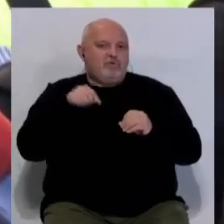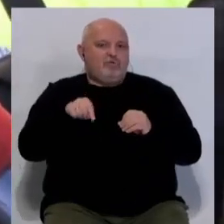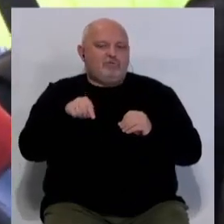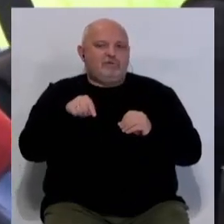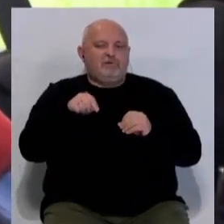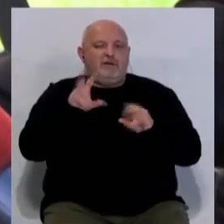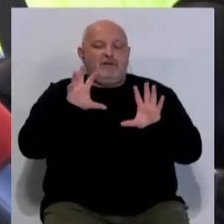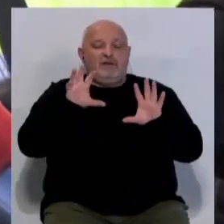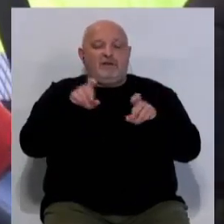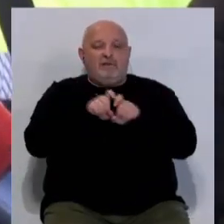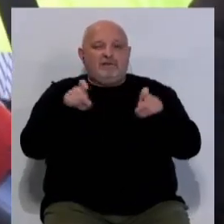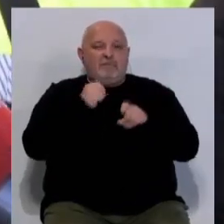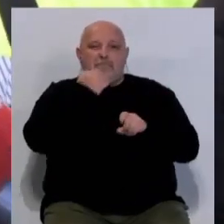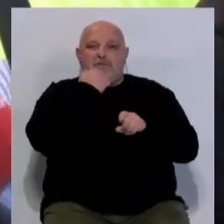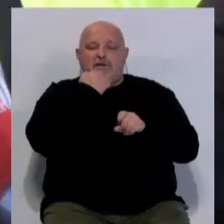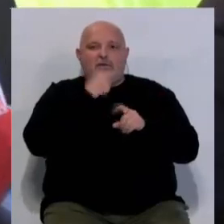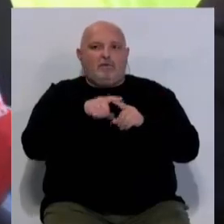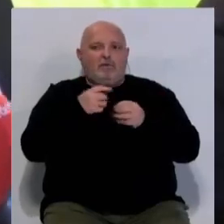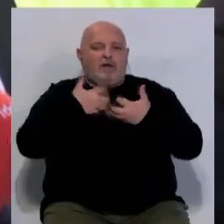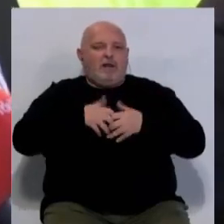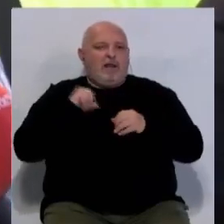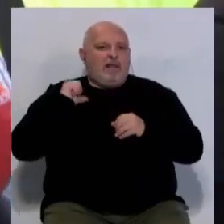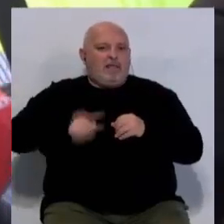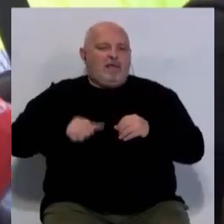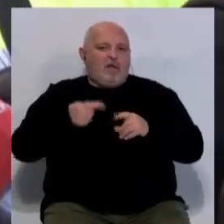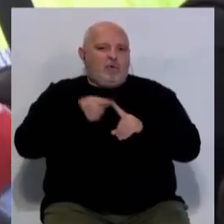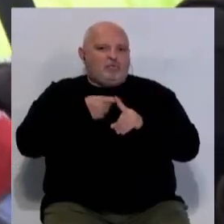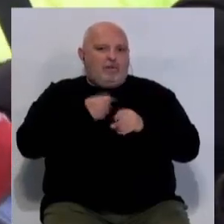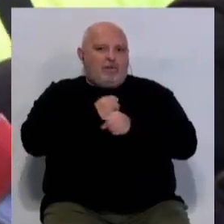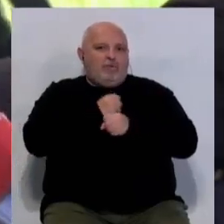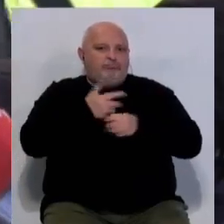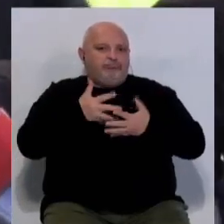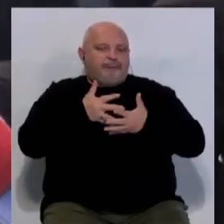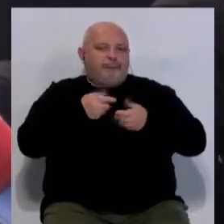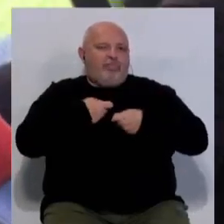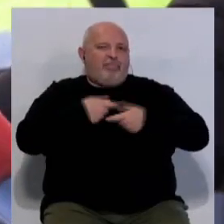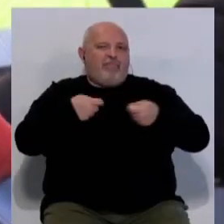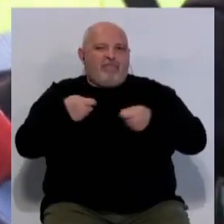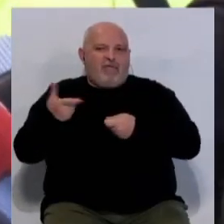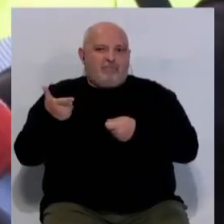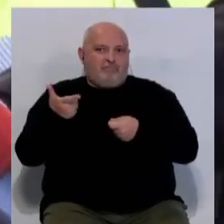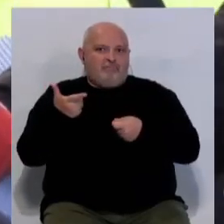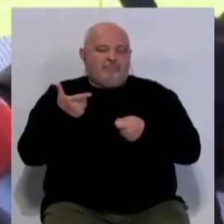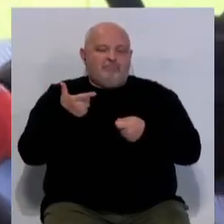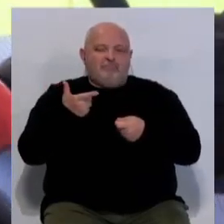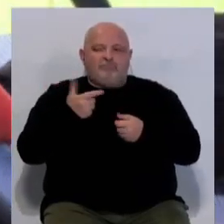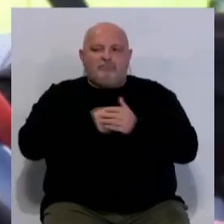el sector de metal en la vía de Cádiz como precursor de la riqueza territorial y que supone también una